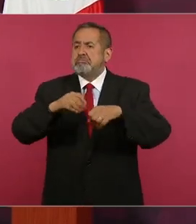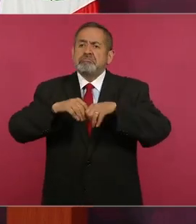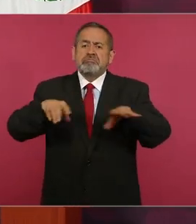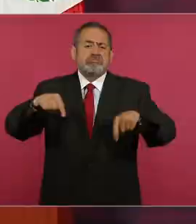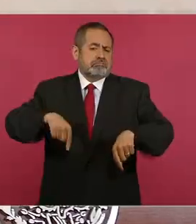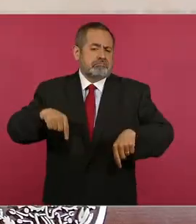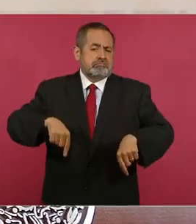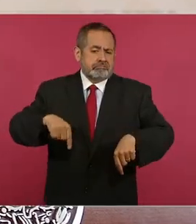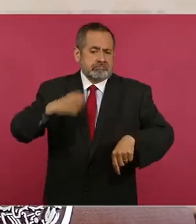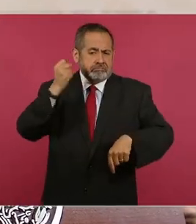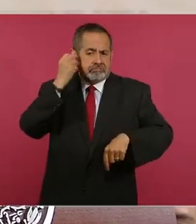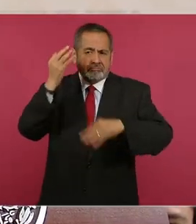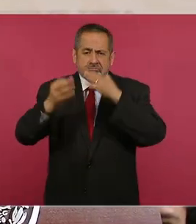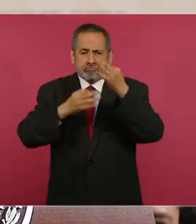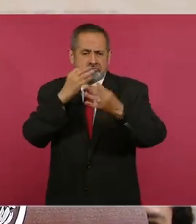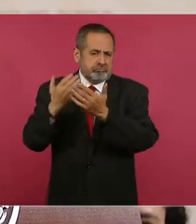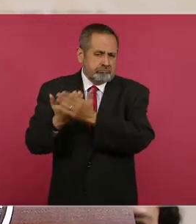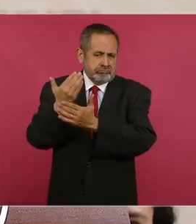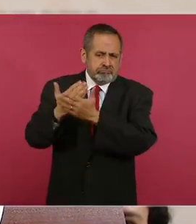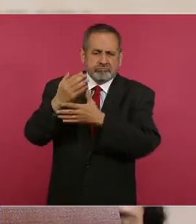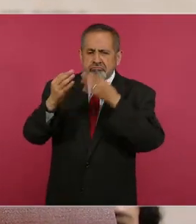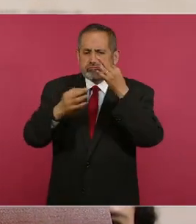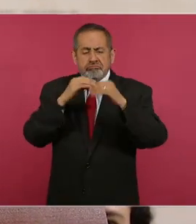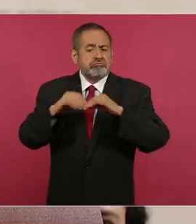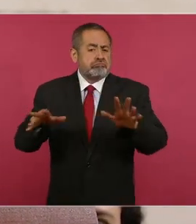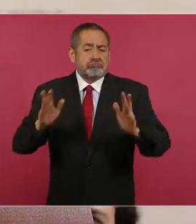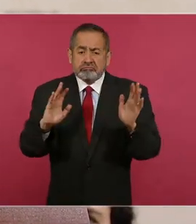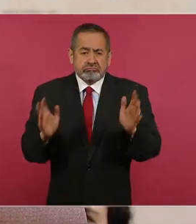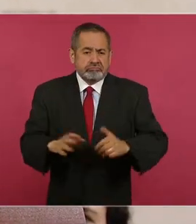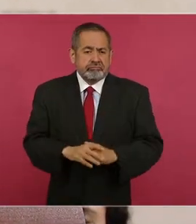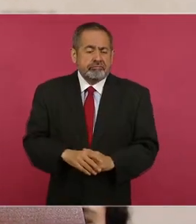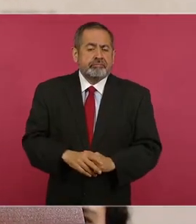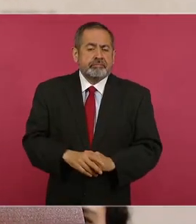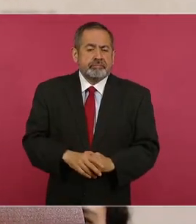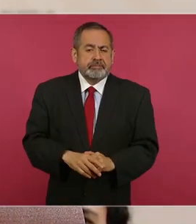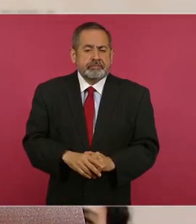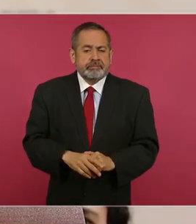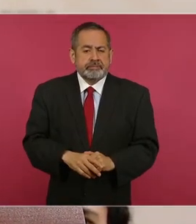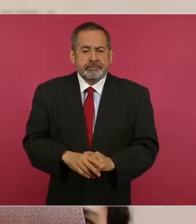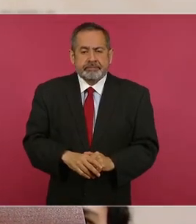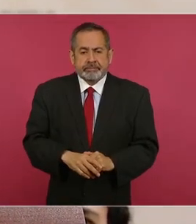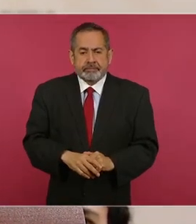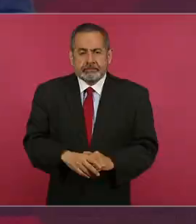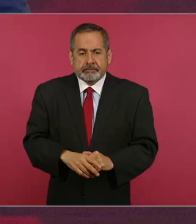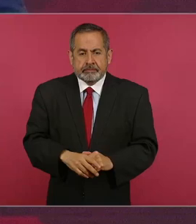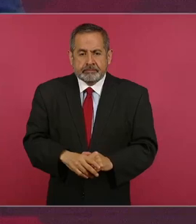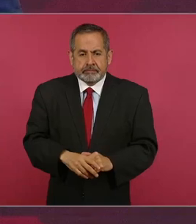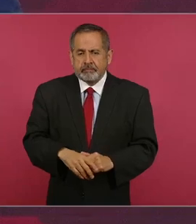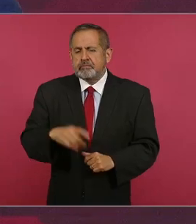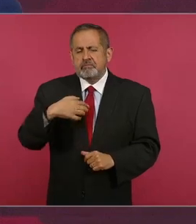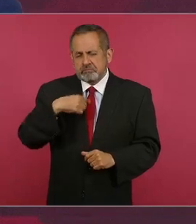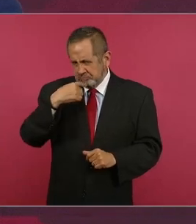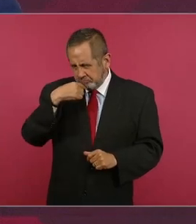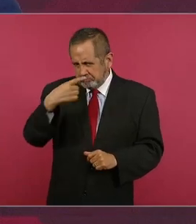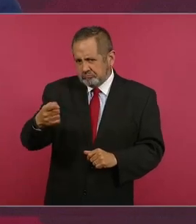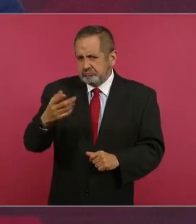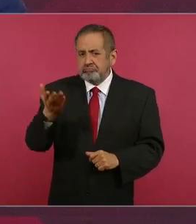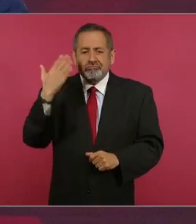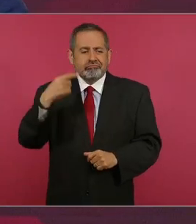conferencia, de que habían manipulado